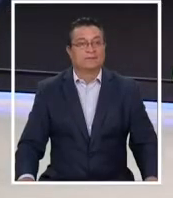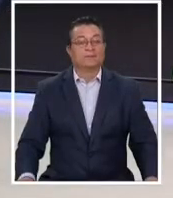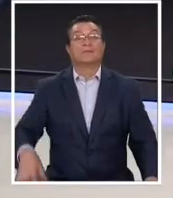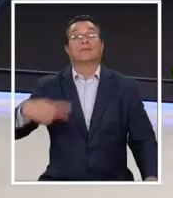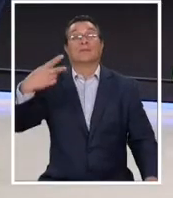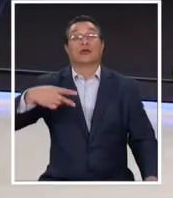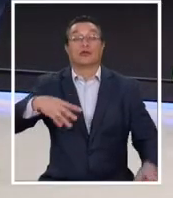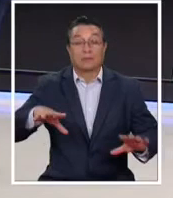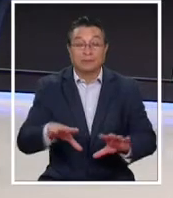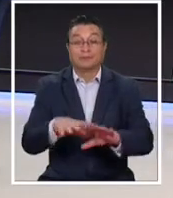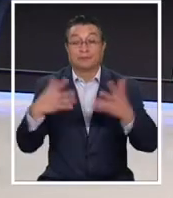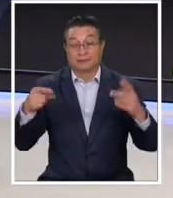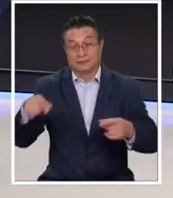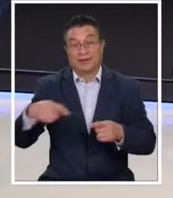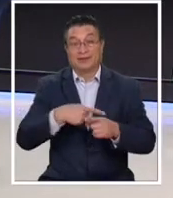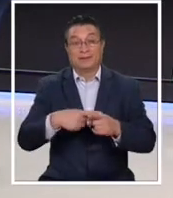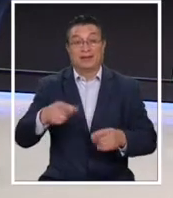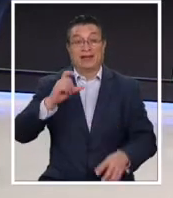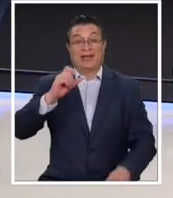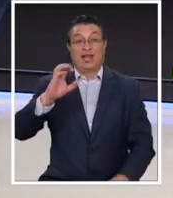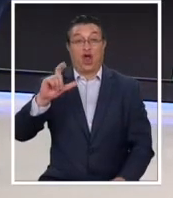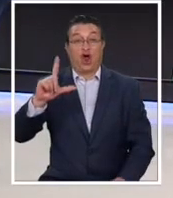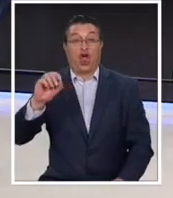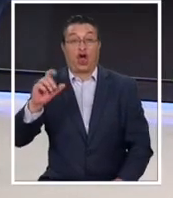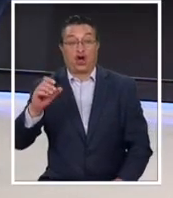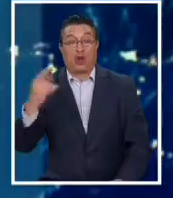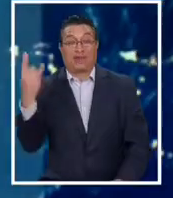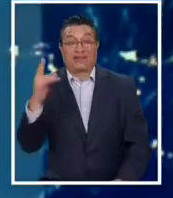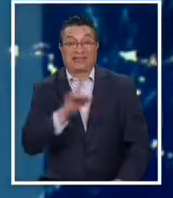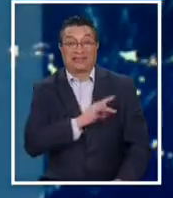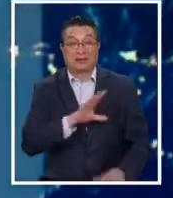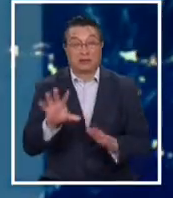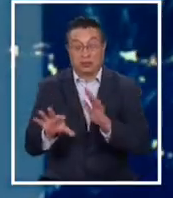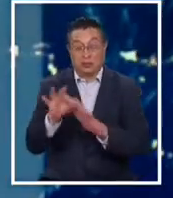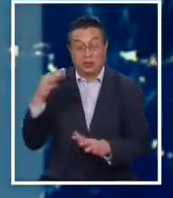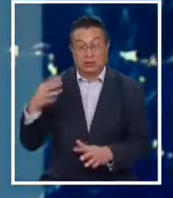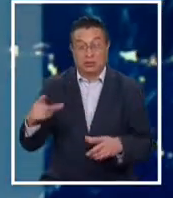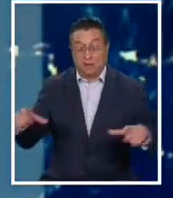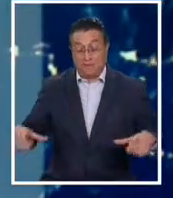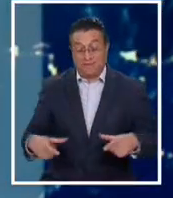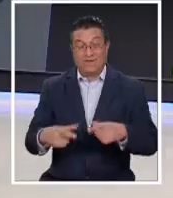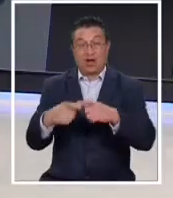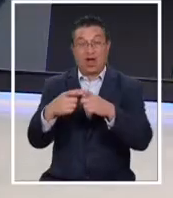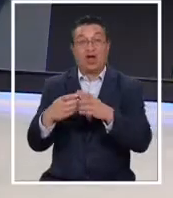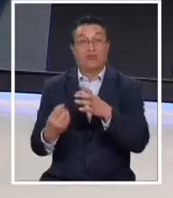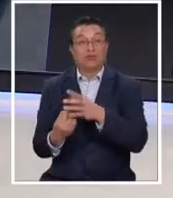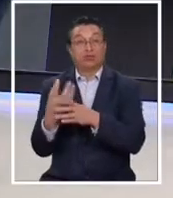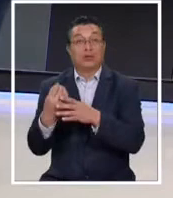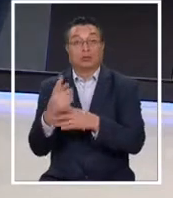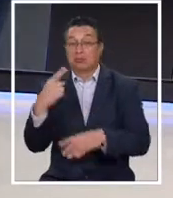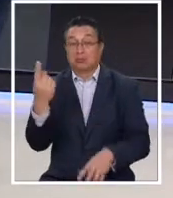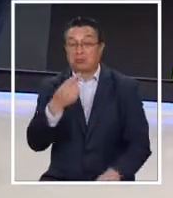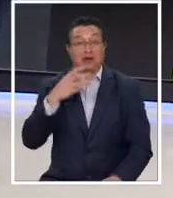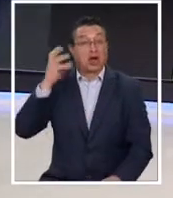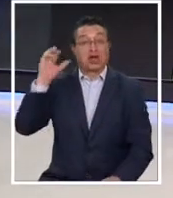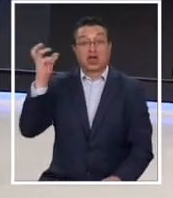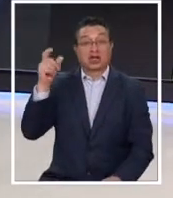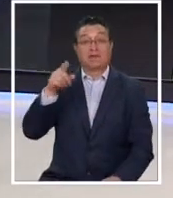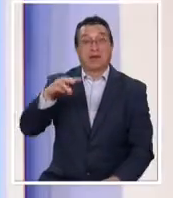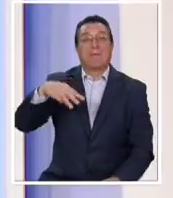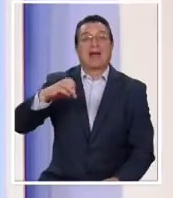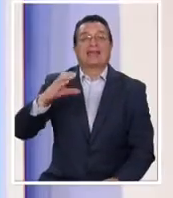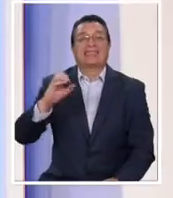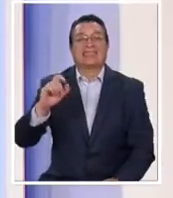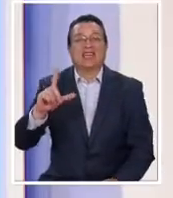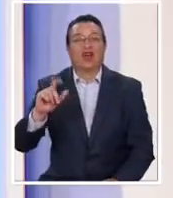Noticias que nos sorprendió esta semana. Geólogos de la Universidad de Chile hicieron un descubrimiento bien importante. Un volcán activo del cual no teníamos noticias. Marcelo Lagos con nosotros.